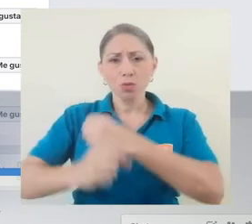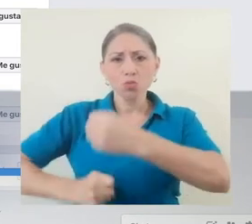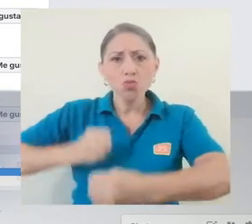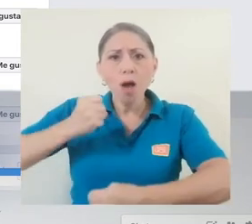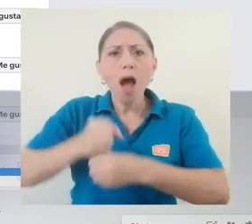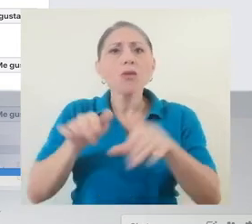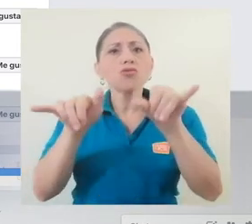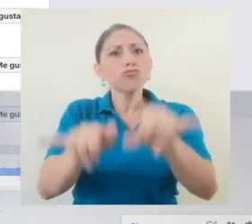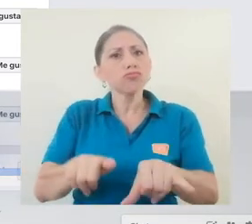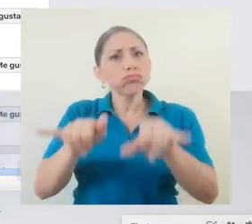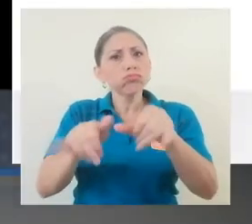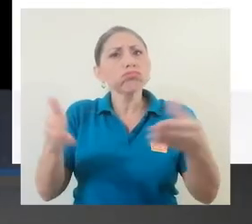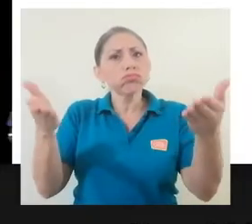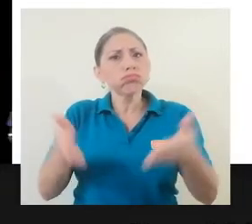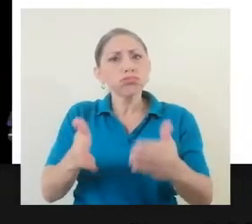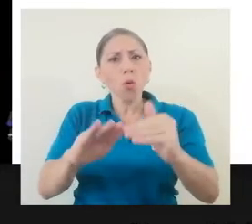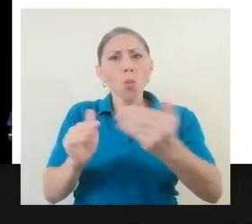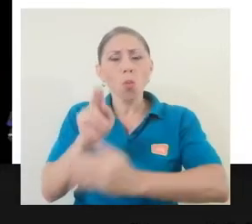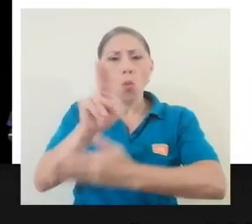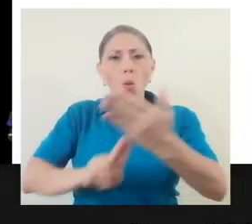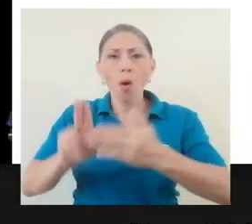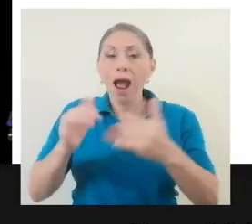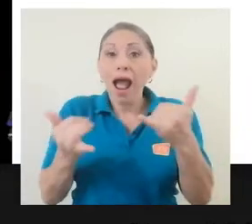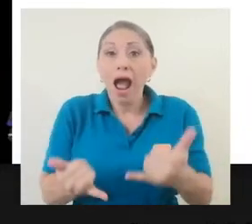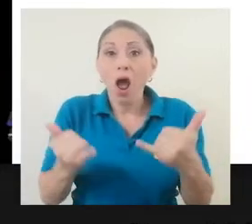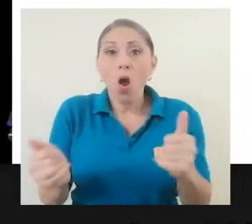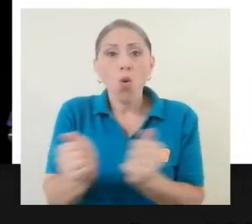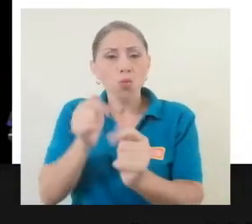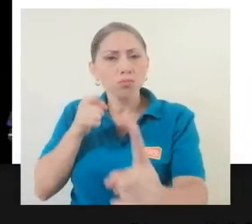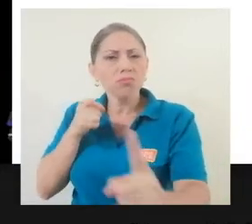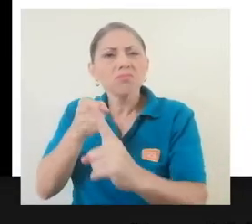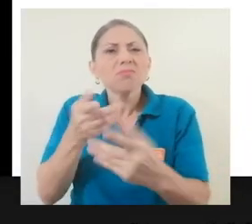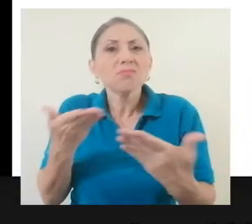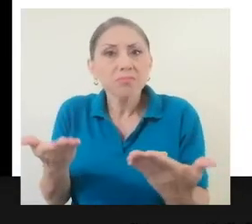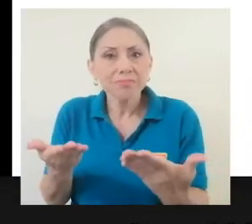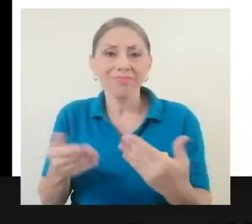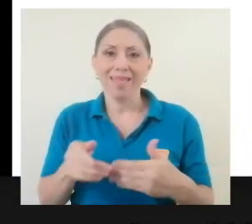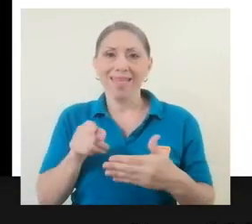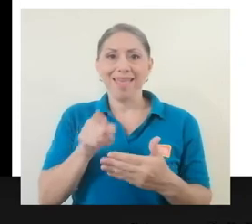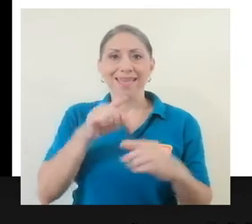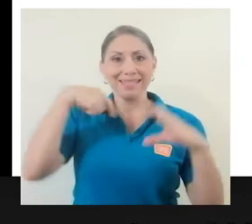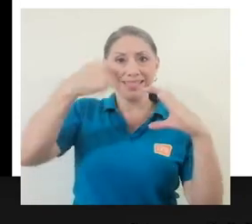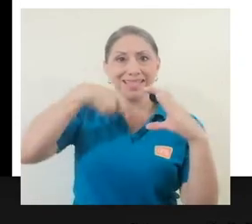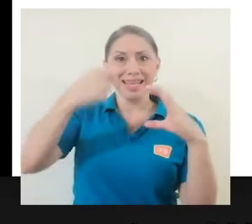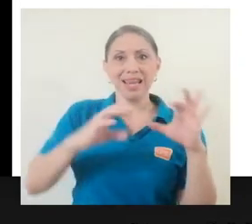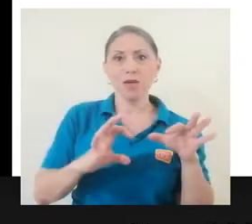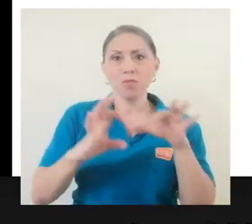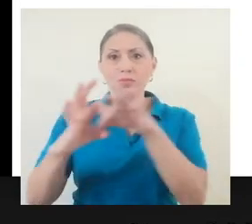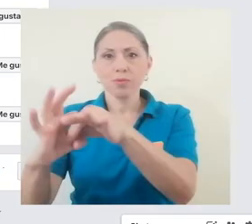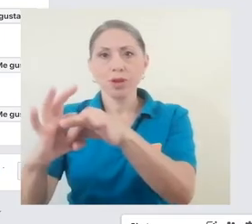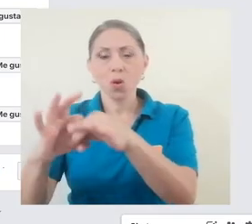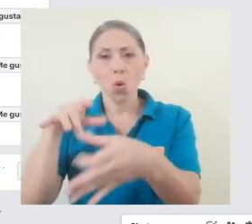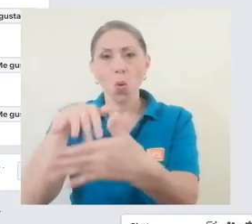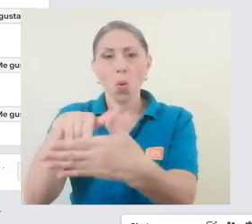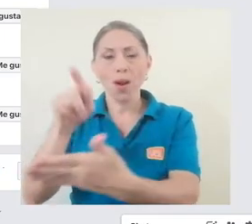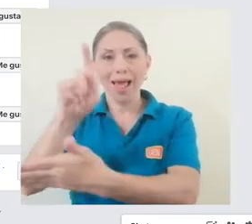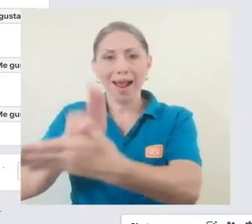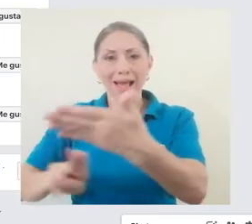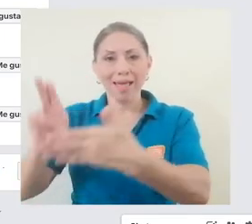comunidad universitaria y actualmente se desarrolla con el objetivo de formar un vínculo entre el cine y la academia.